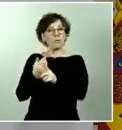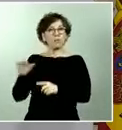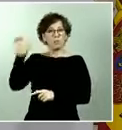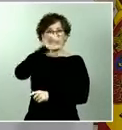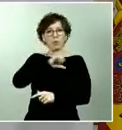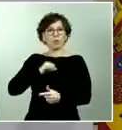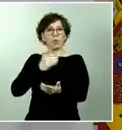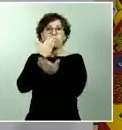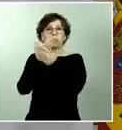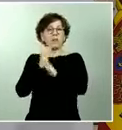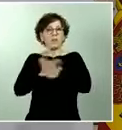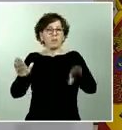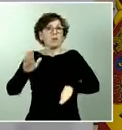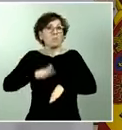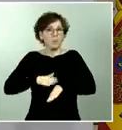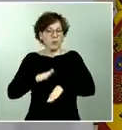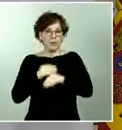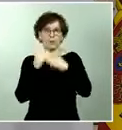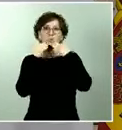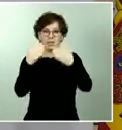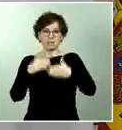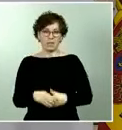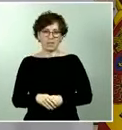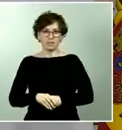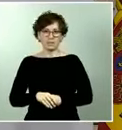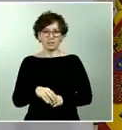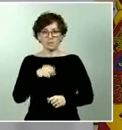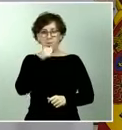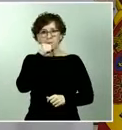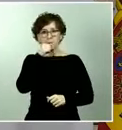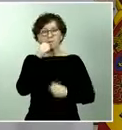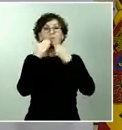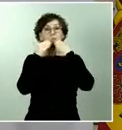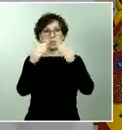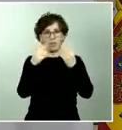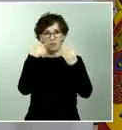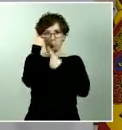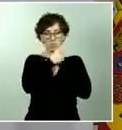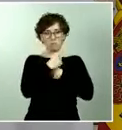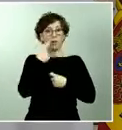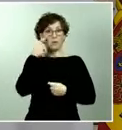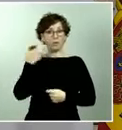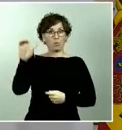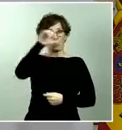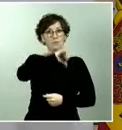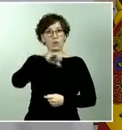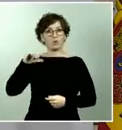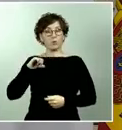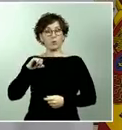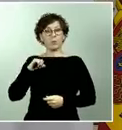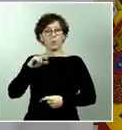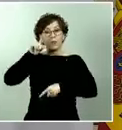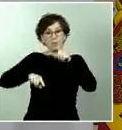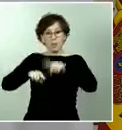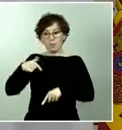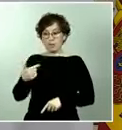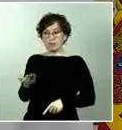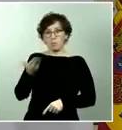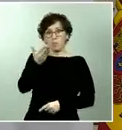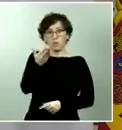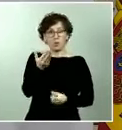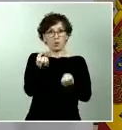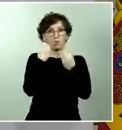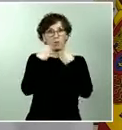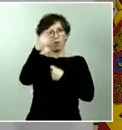gracias Ángela por tu pregunta las comunidades autónomas nos van facilitando la información que les vamos pidiendo y hemos dicho